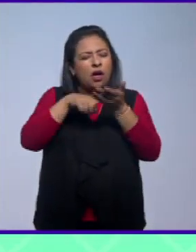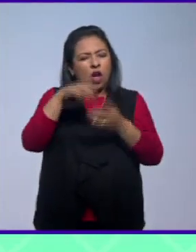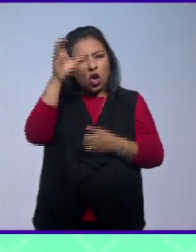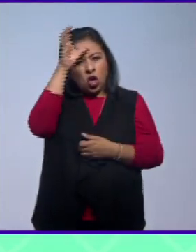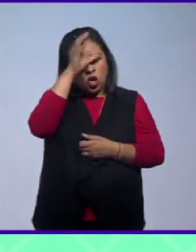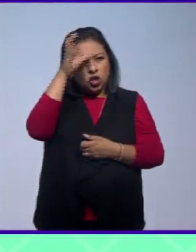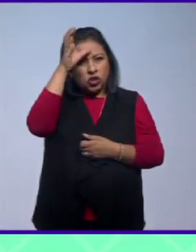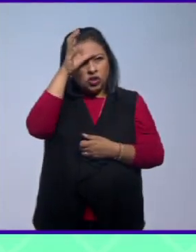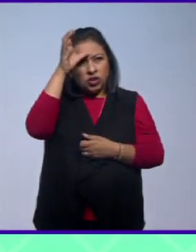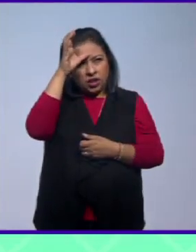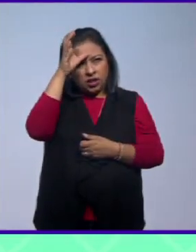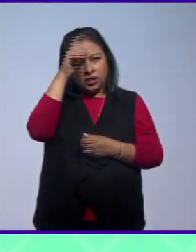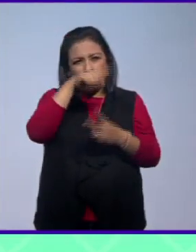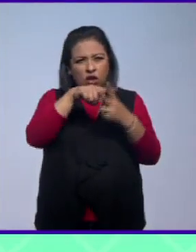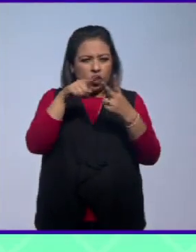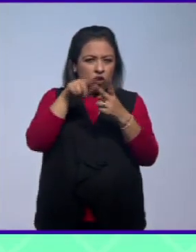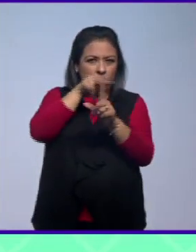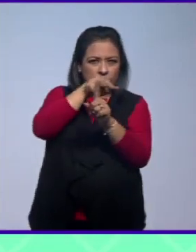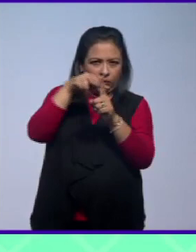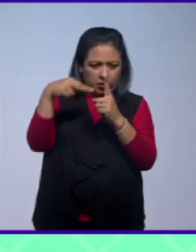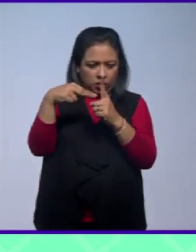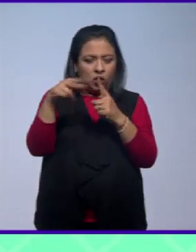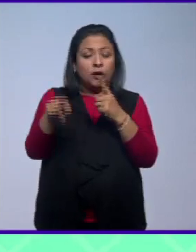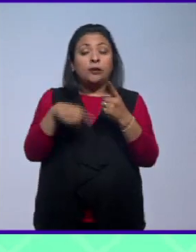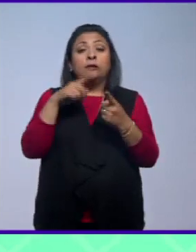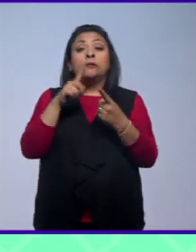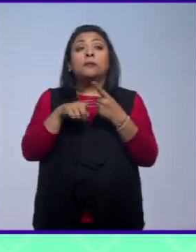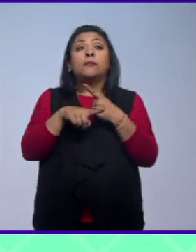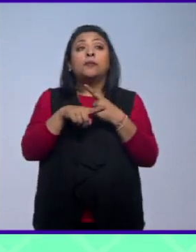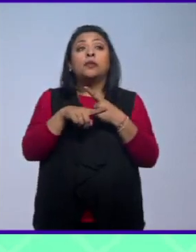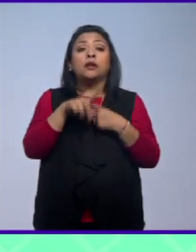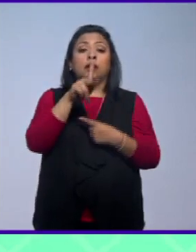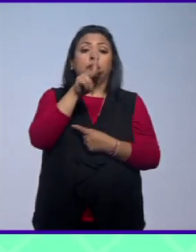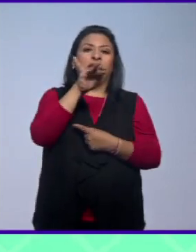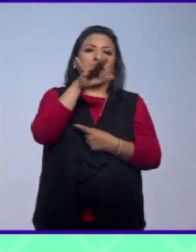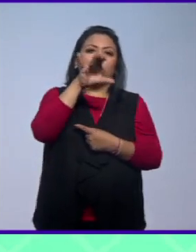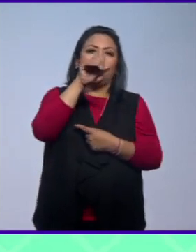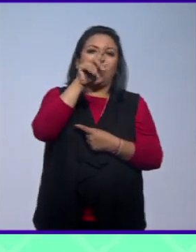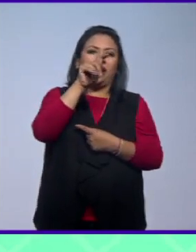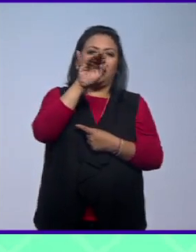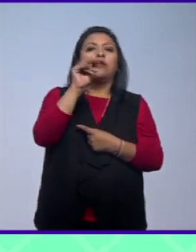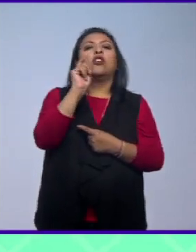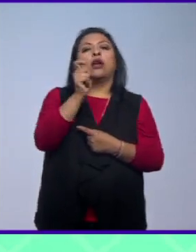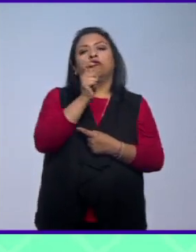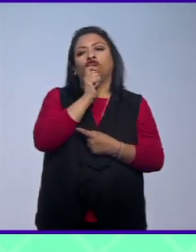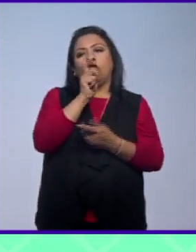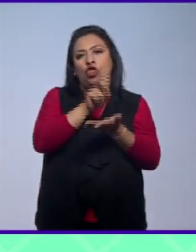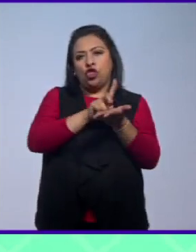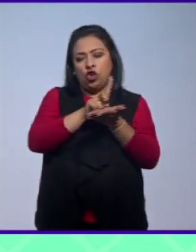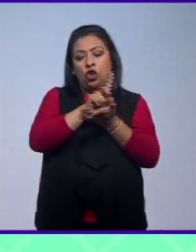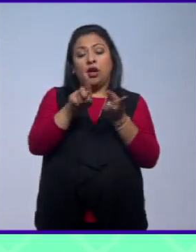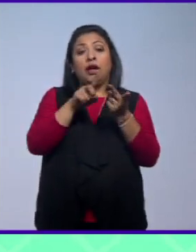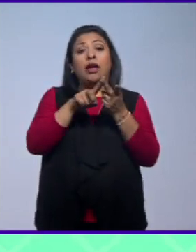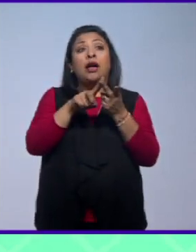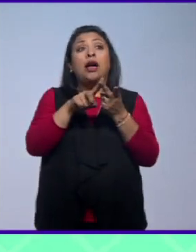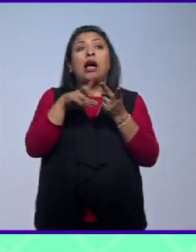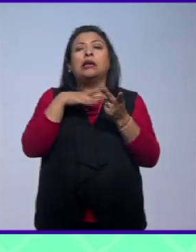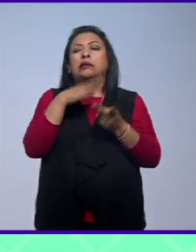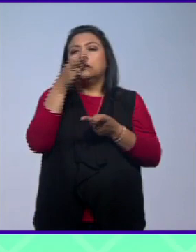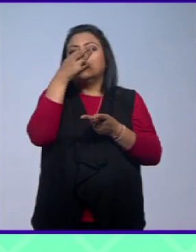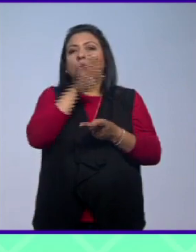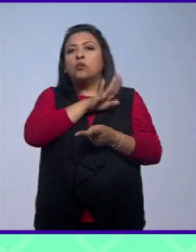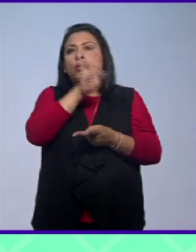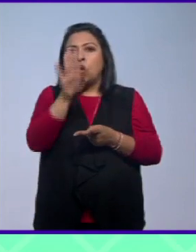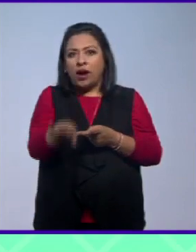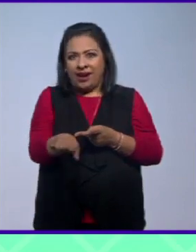básicamente desde dos perspectivas que es los psicoactivos las drogas y las experiencias cercanas a la muerte